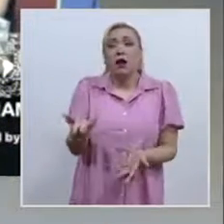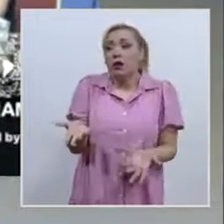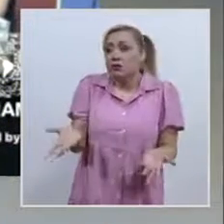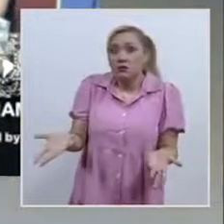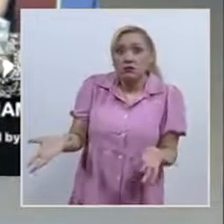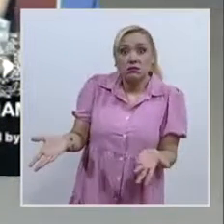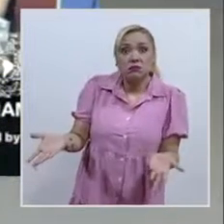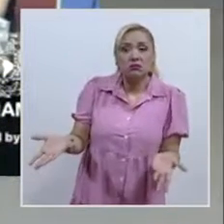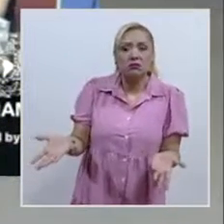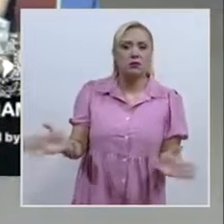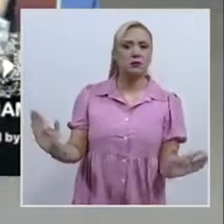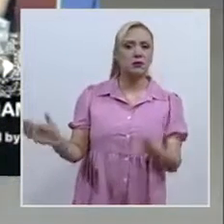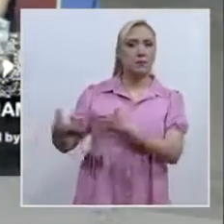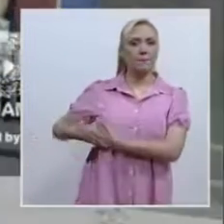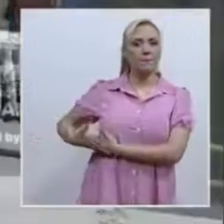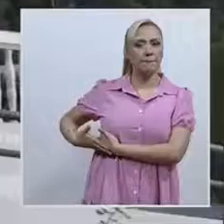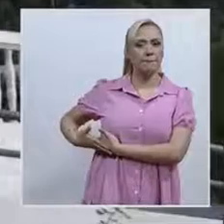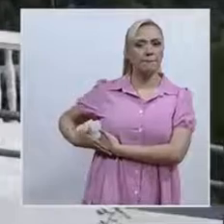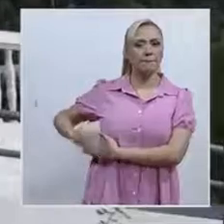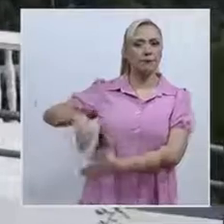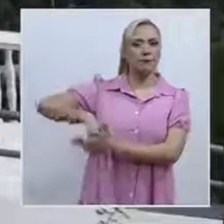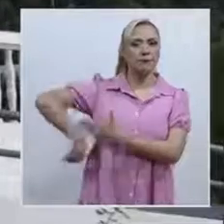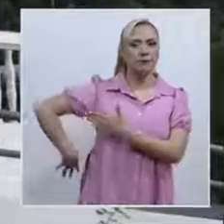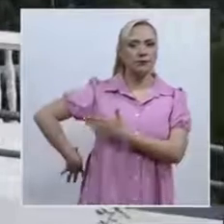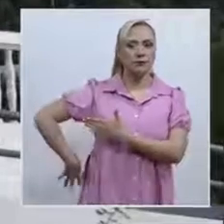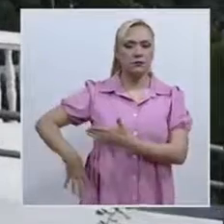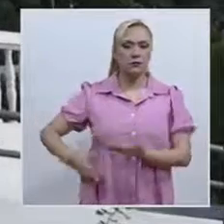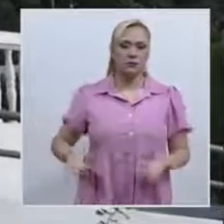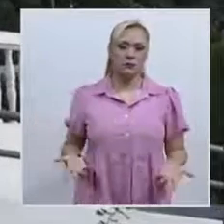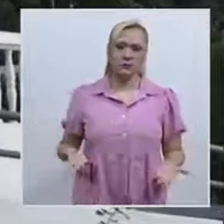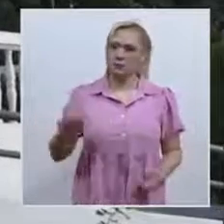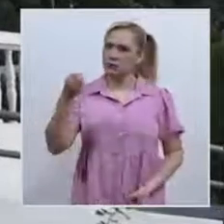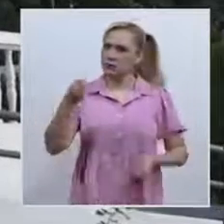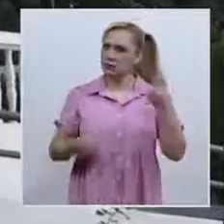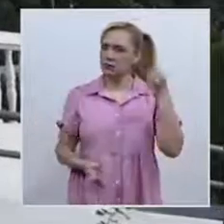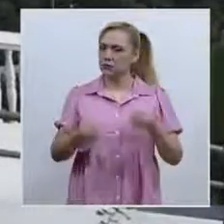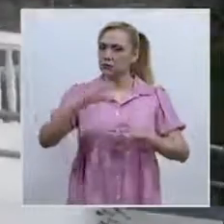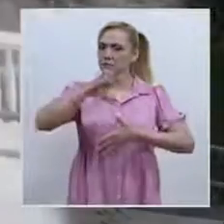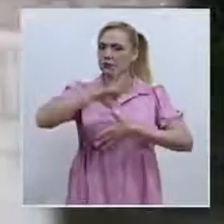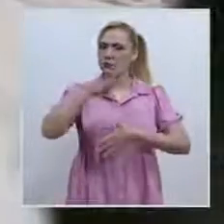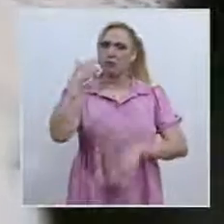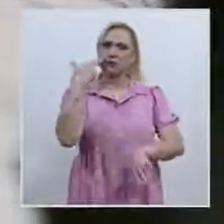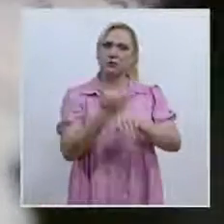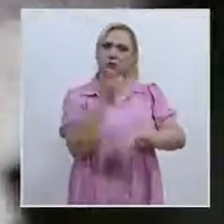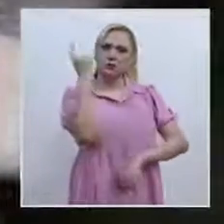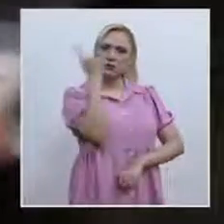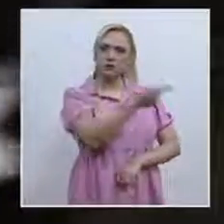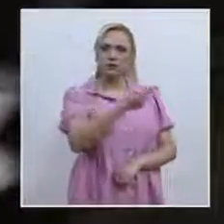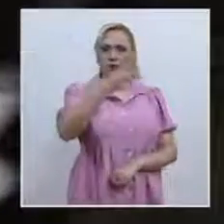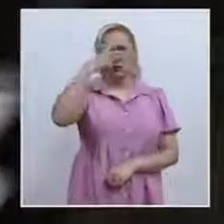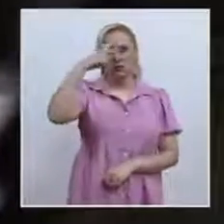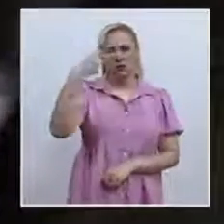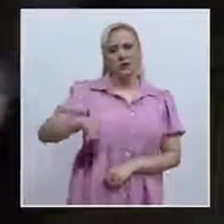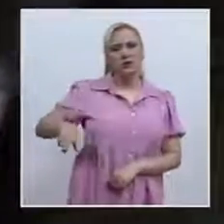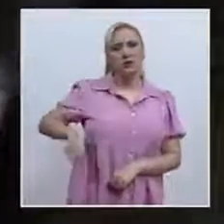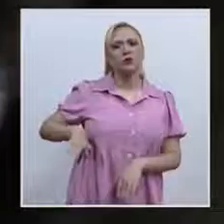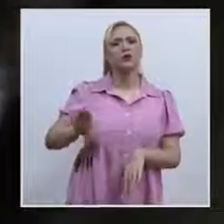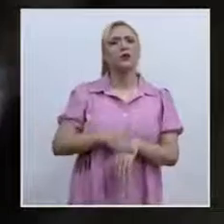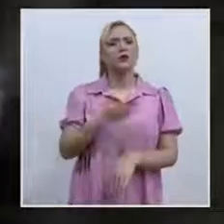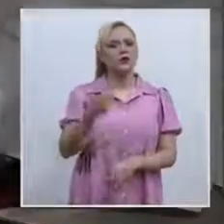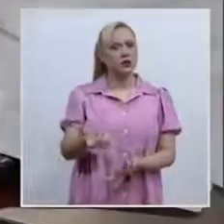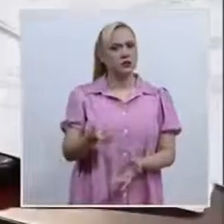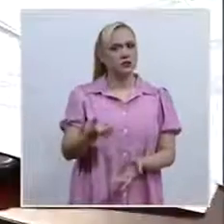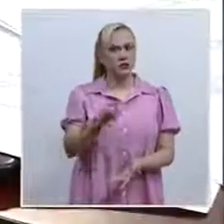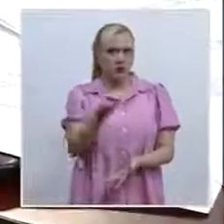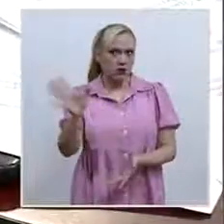dirigidos al no conocimiento de la verdad. La Corte Interamericana ha declarado responsable del Estado mexicano por la violación de derechos fundamentales 11